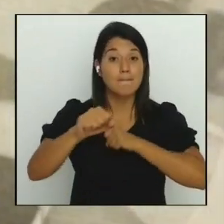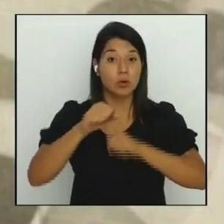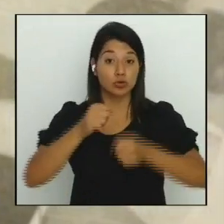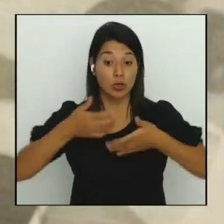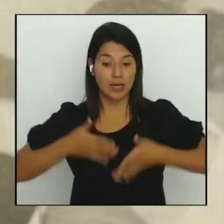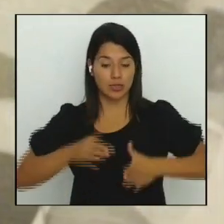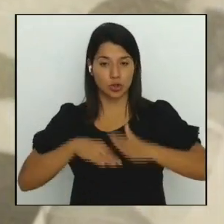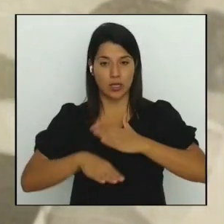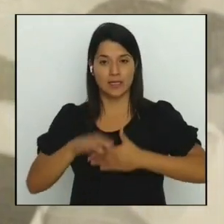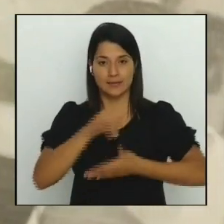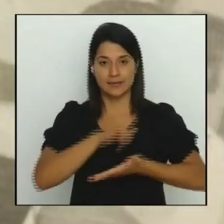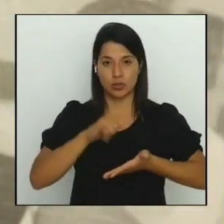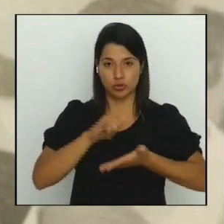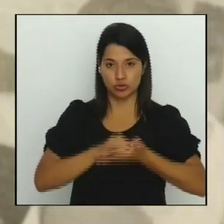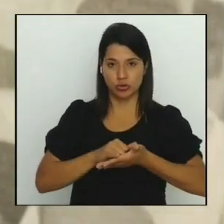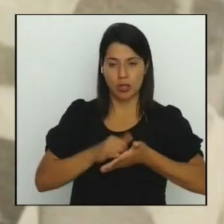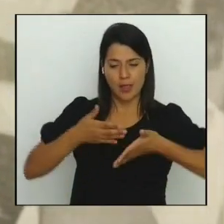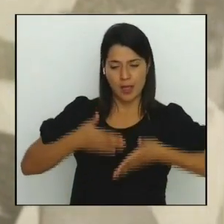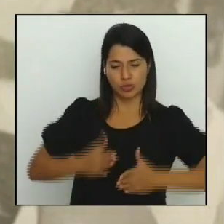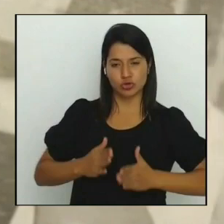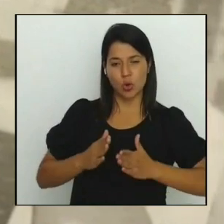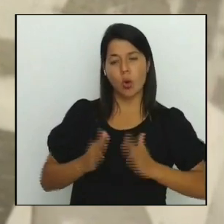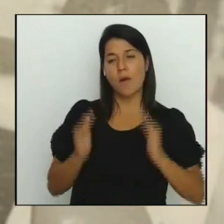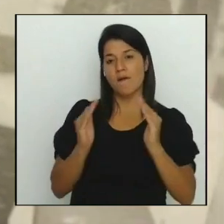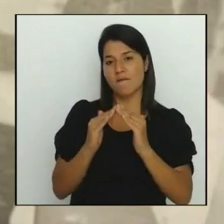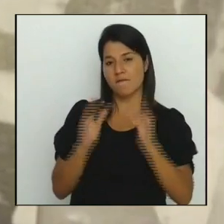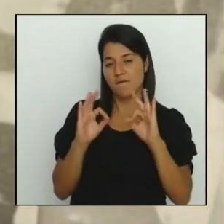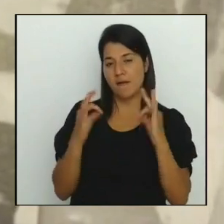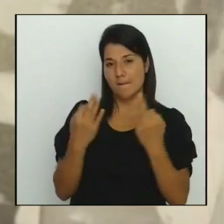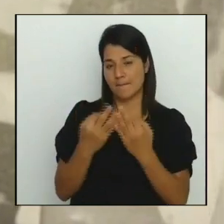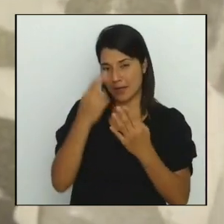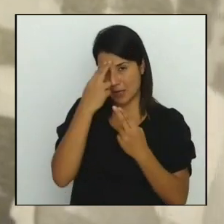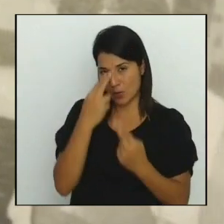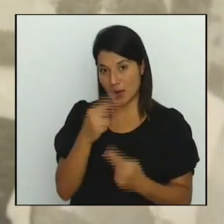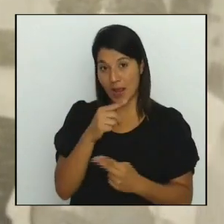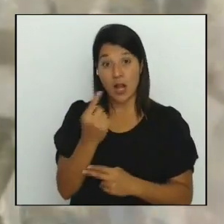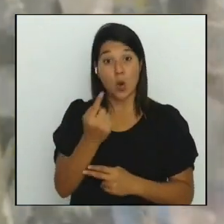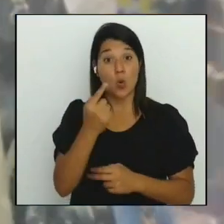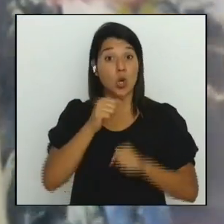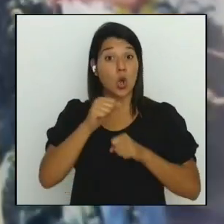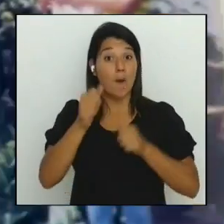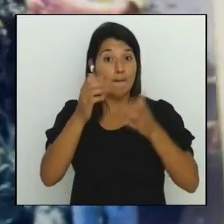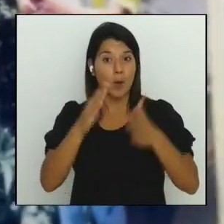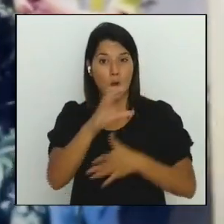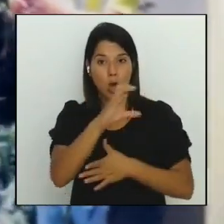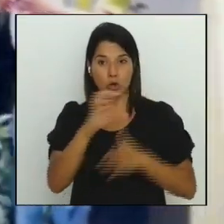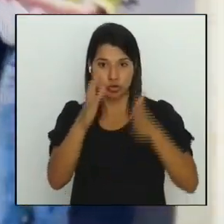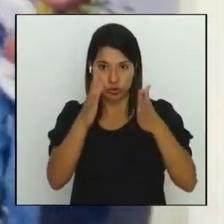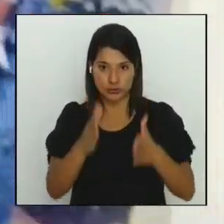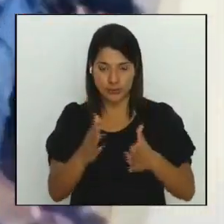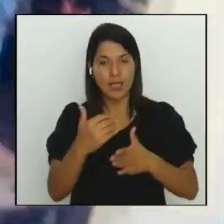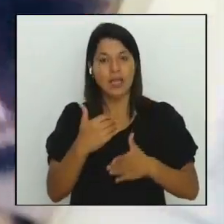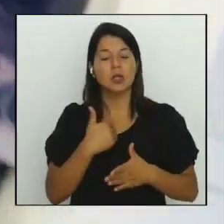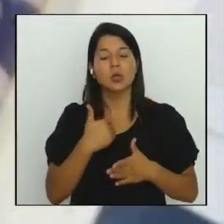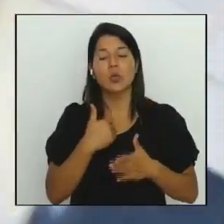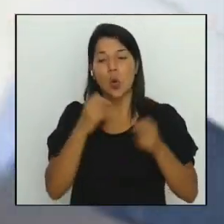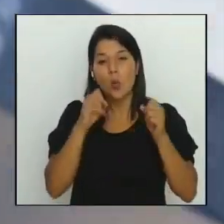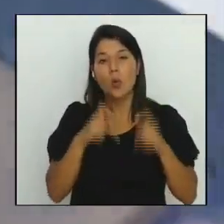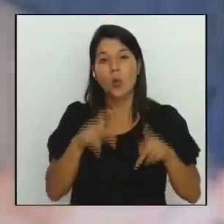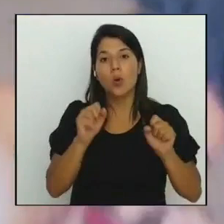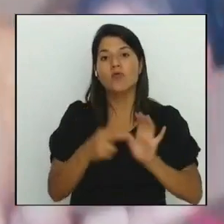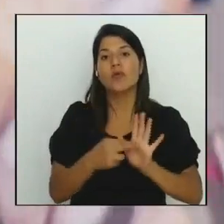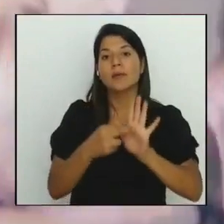humilde Aranda ha dejado una marca imborrable al ser el único boxeador costarricense que ha tenido el honor de representar al país en los Juegos